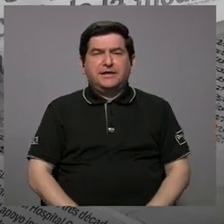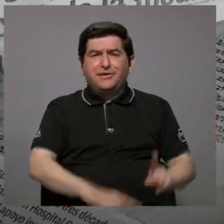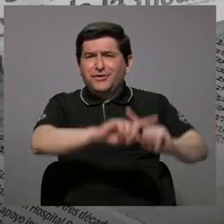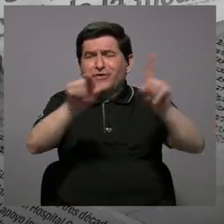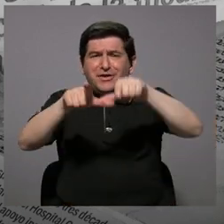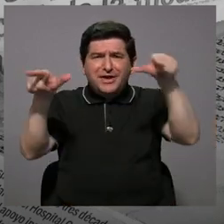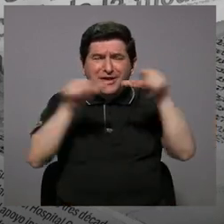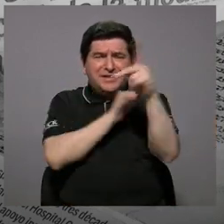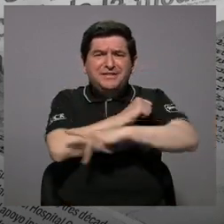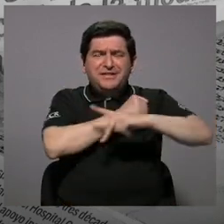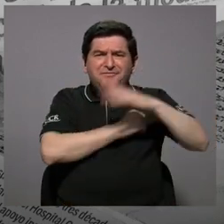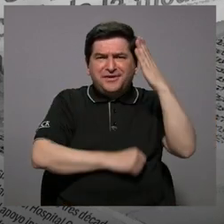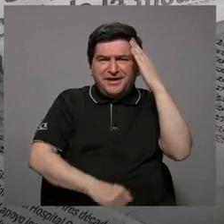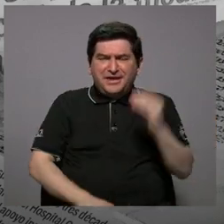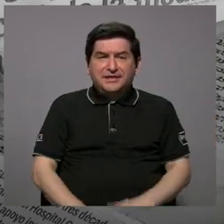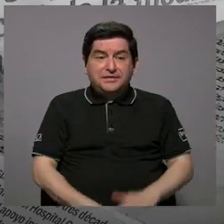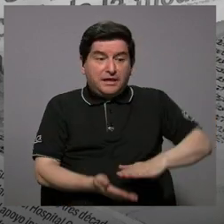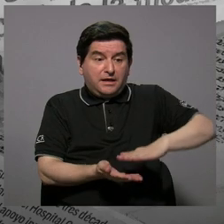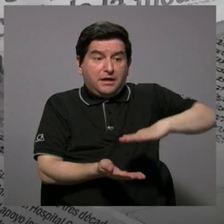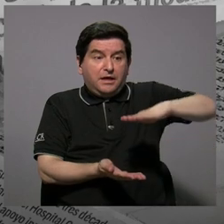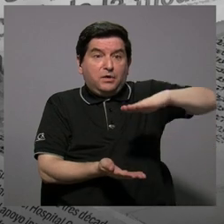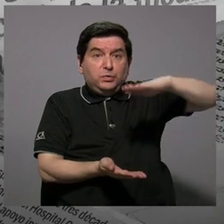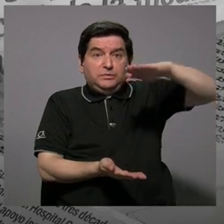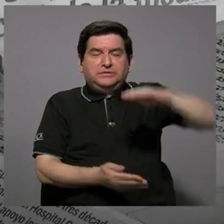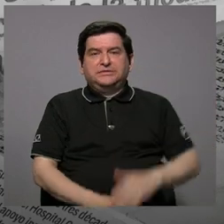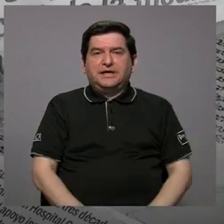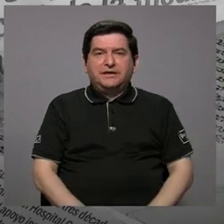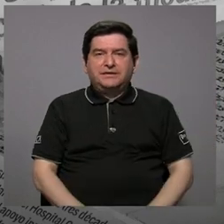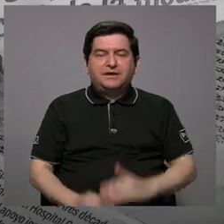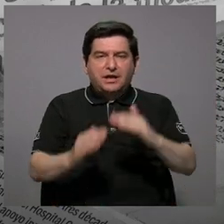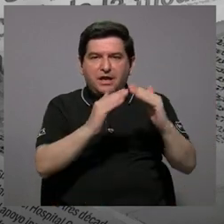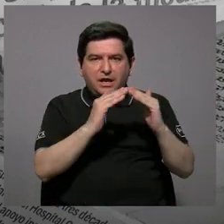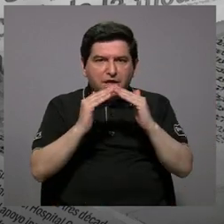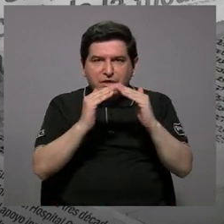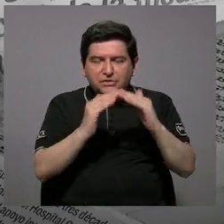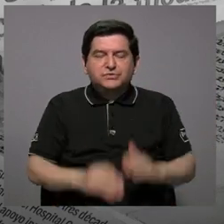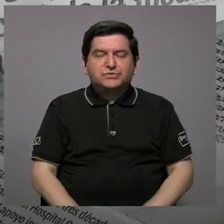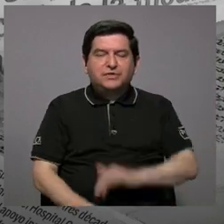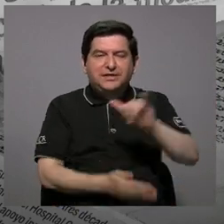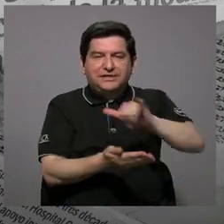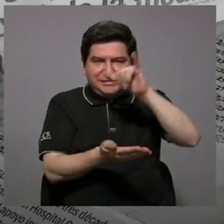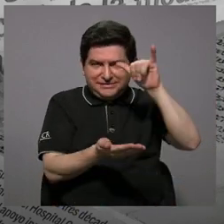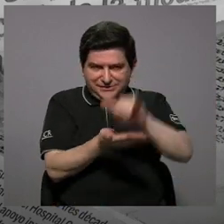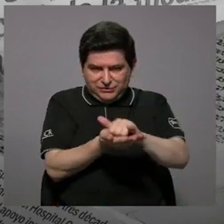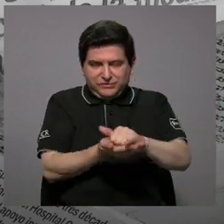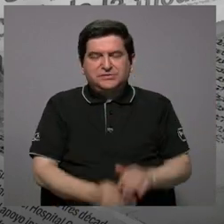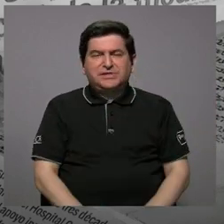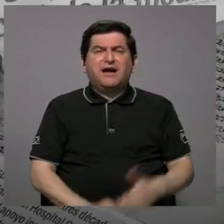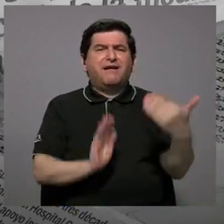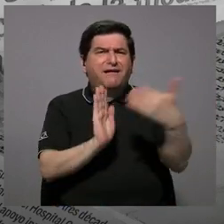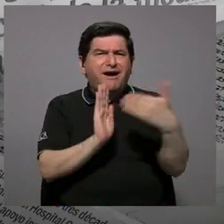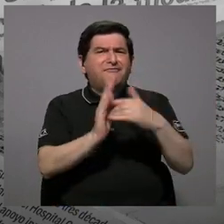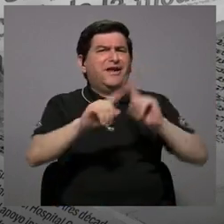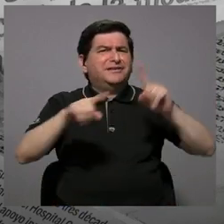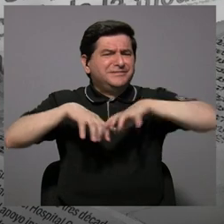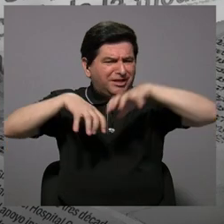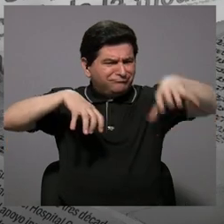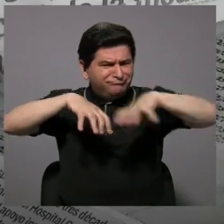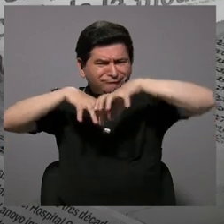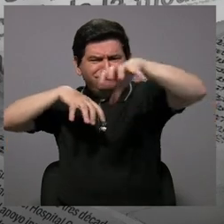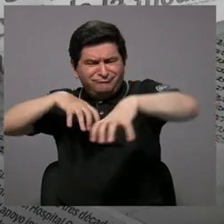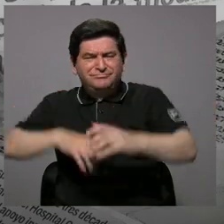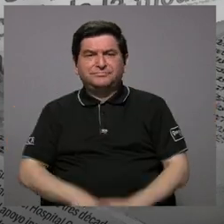en muchas partes del país, ha crecentado en la ciudad o en la provincia de San José porque afecta a muchos cantones.